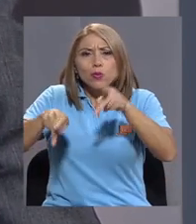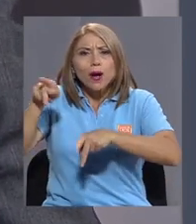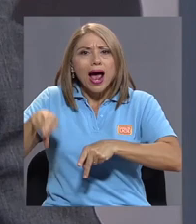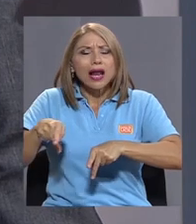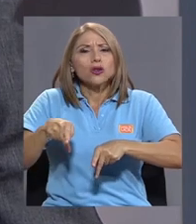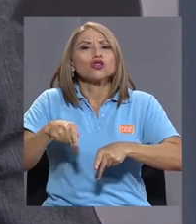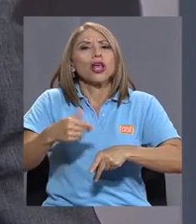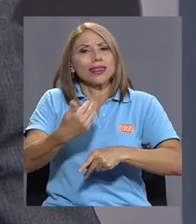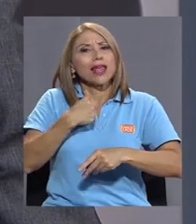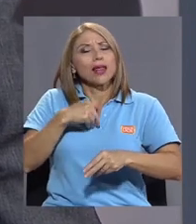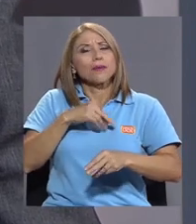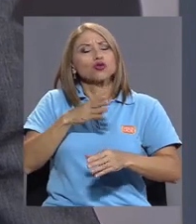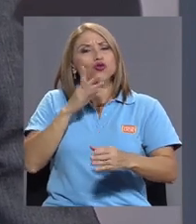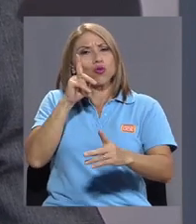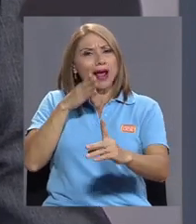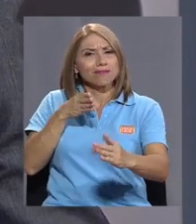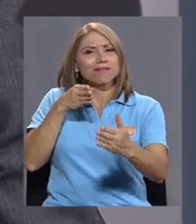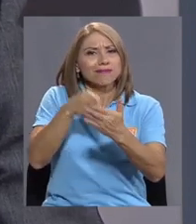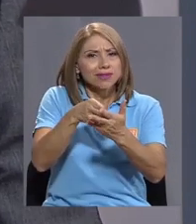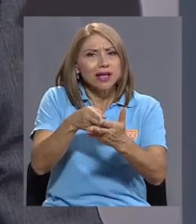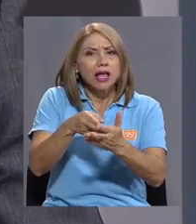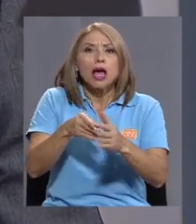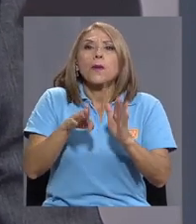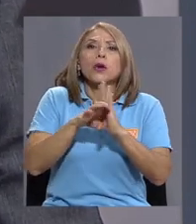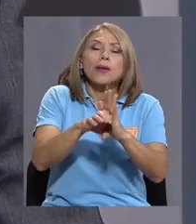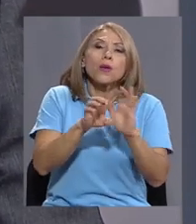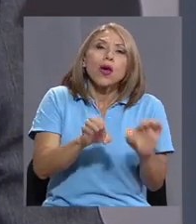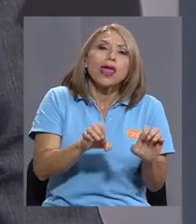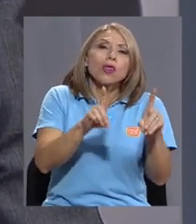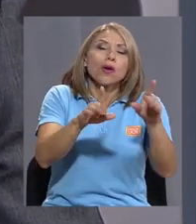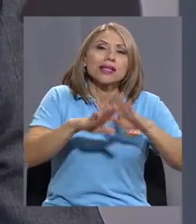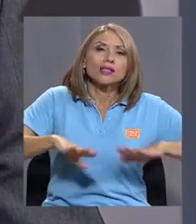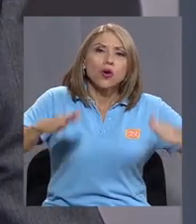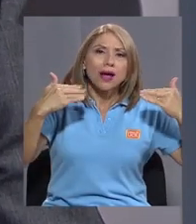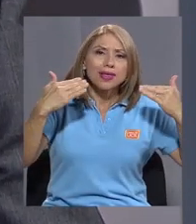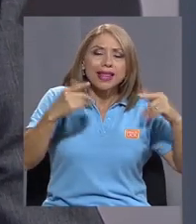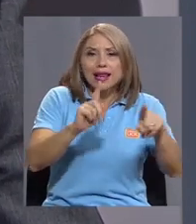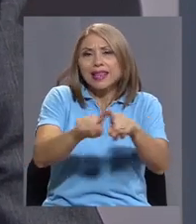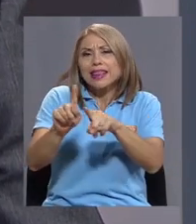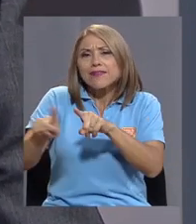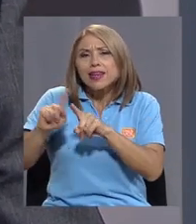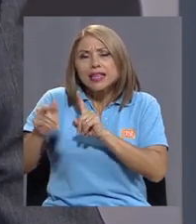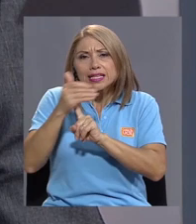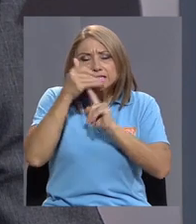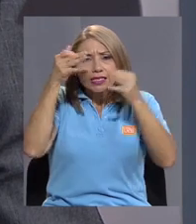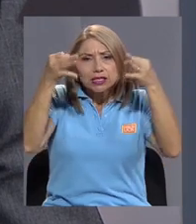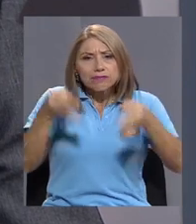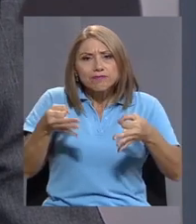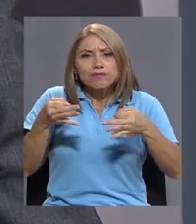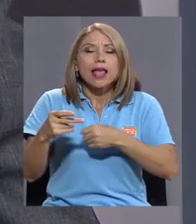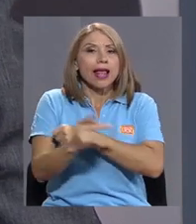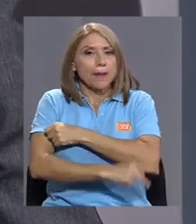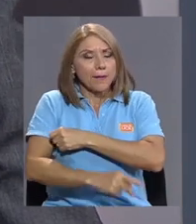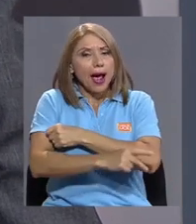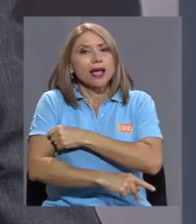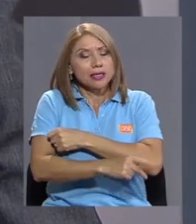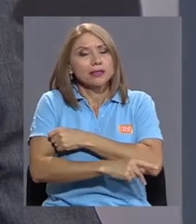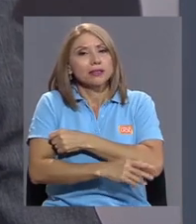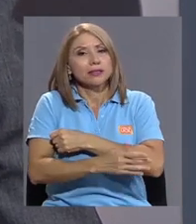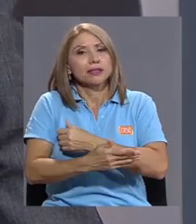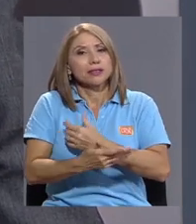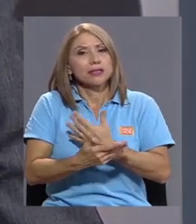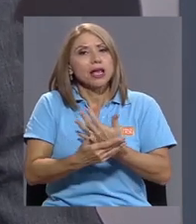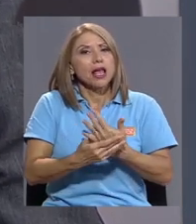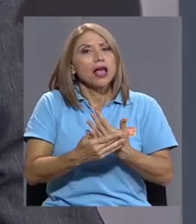directa en las medidas que podemos tomar. Ahí vamos con educación ambiental y otra serie de medidas que el país, yo siento que va